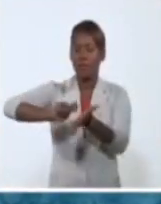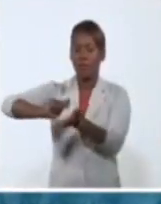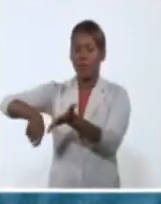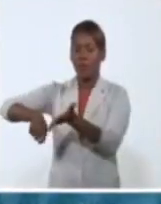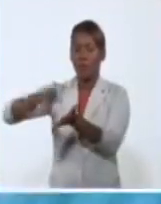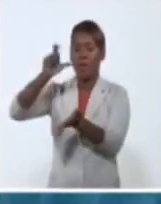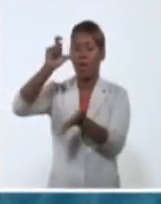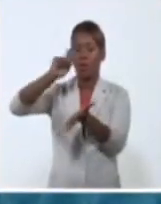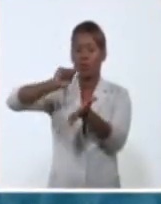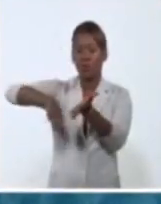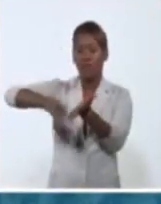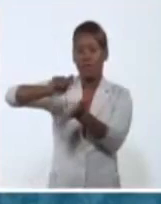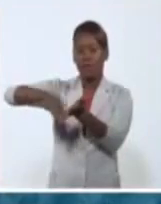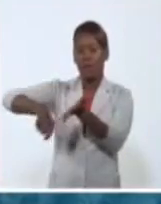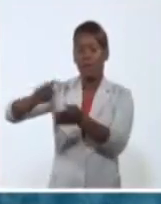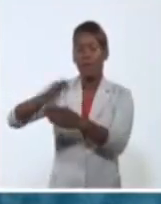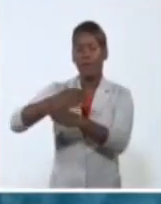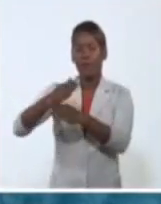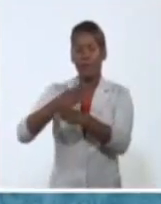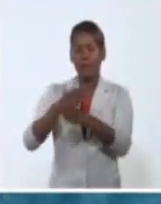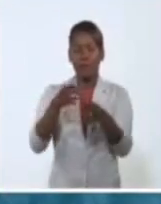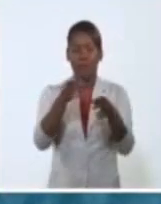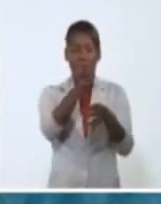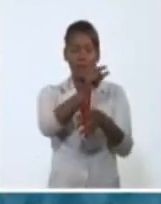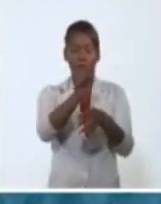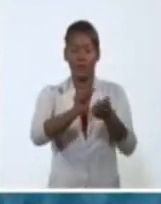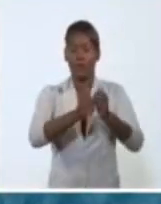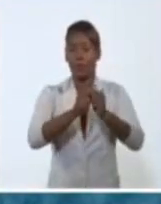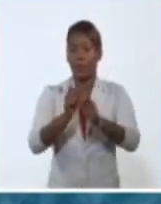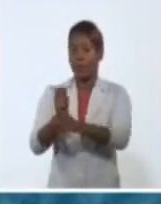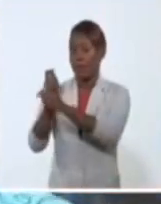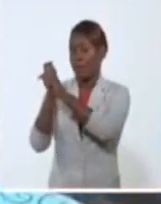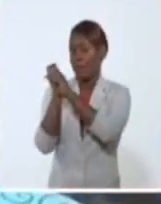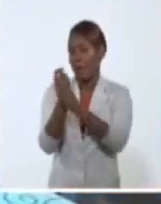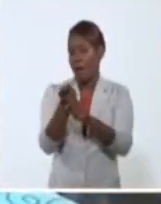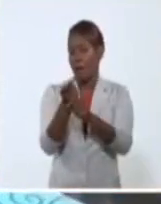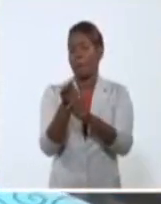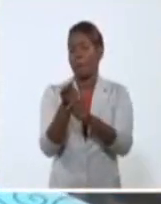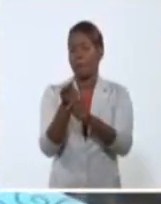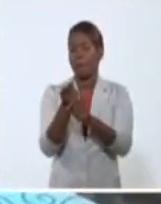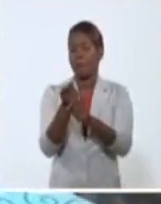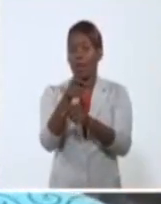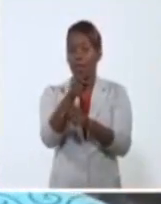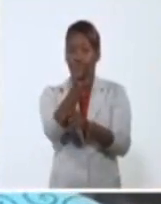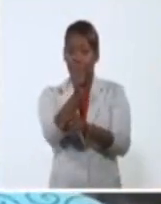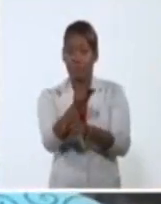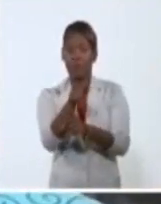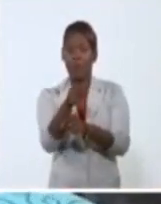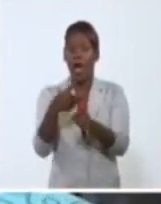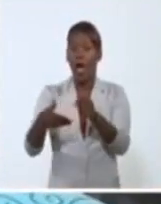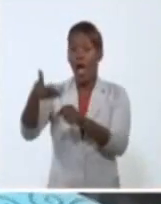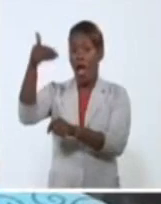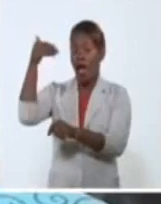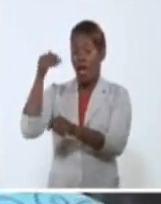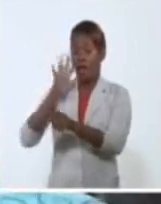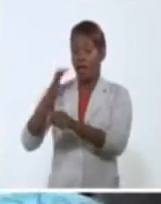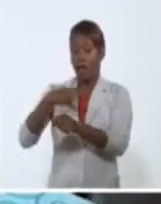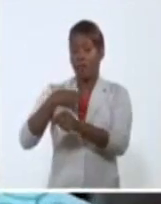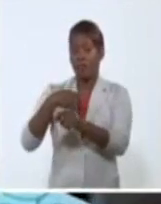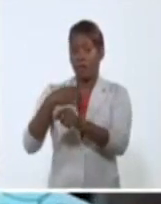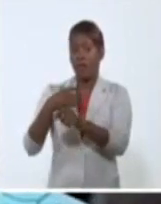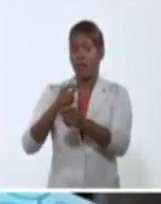de varios peloteros de nuestro país que van a continuar y otros se estrenan con los dragones de Chunichi de la Liga Japonesa.